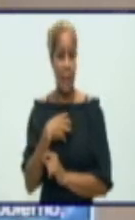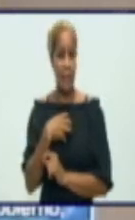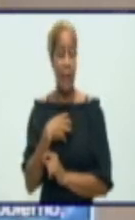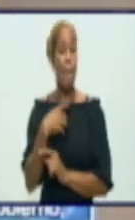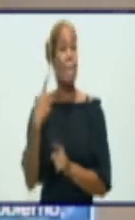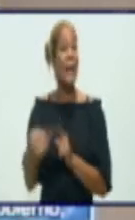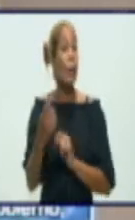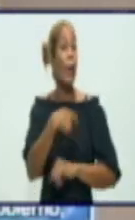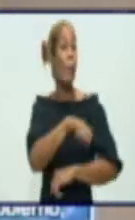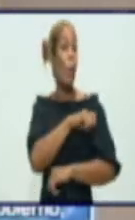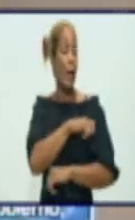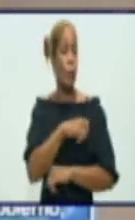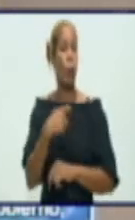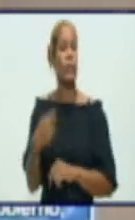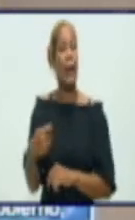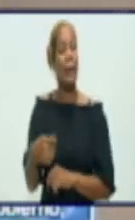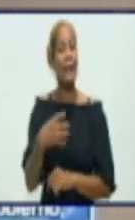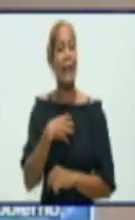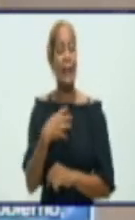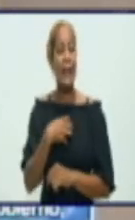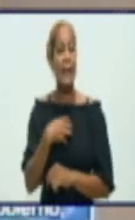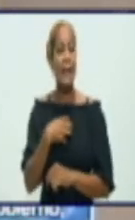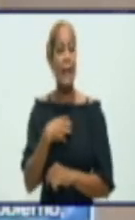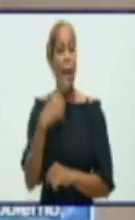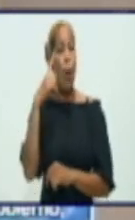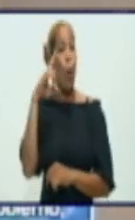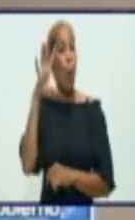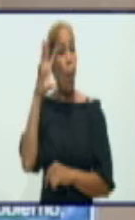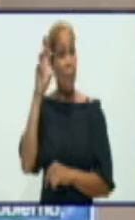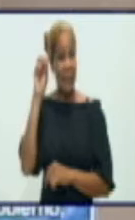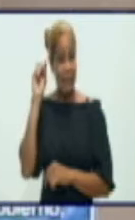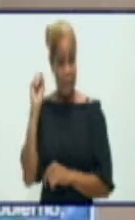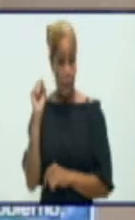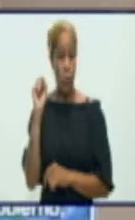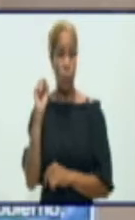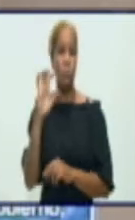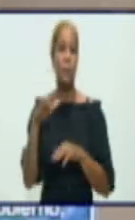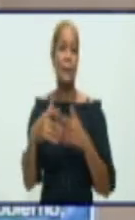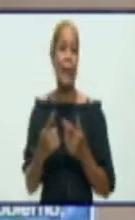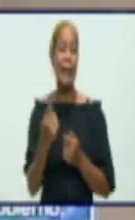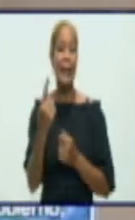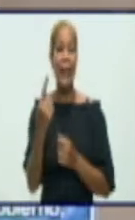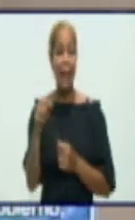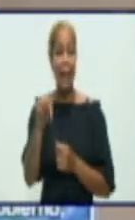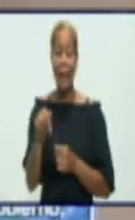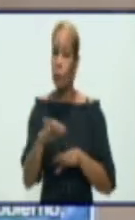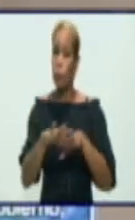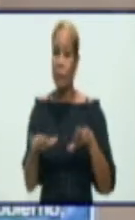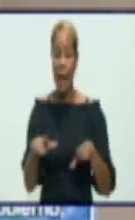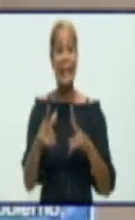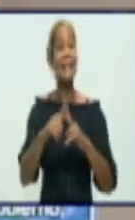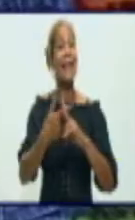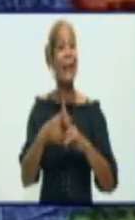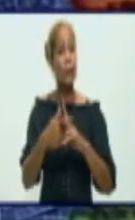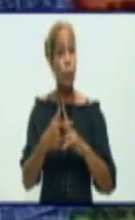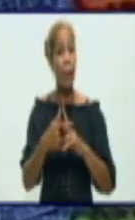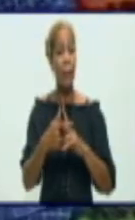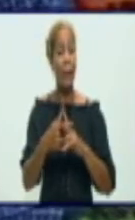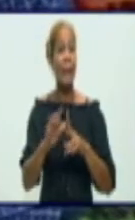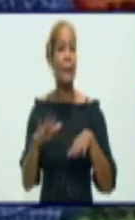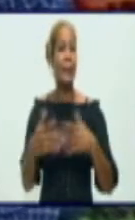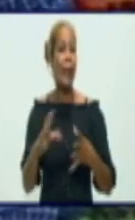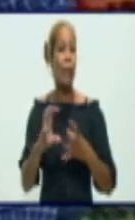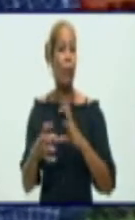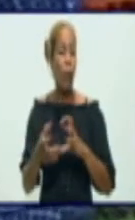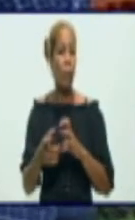de la necesidad de que esto se resuelve también, con una cuota significativa de la responsabilidad de cada cual. Así es. Y se ha